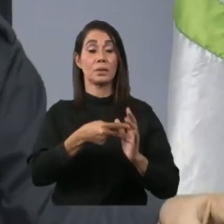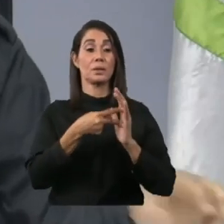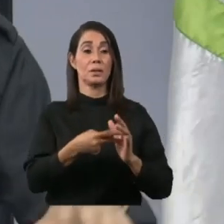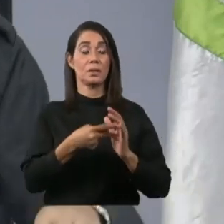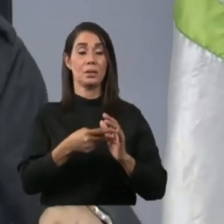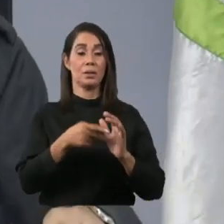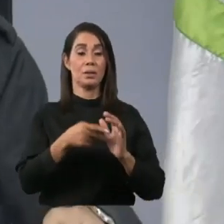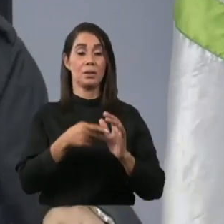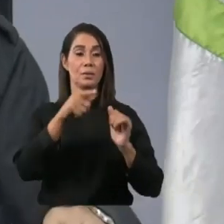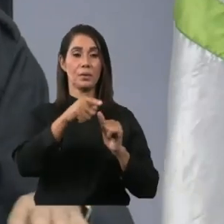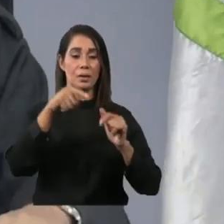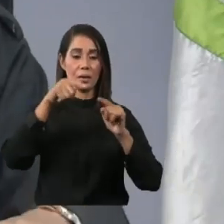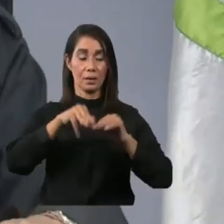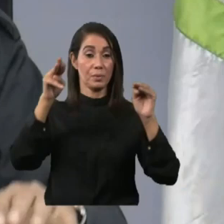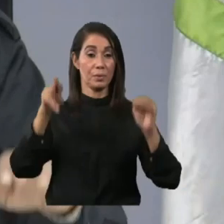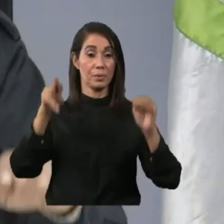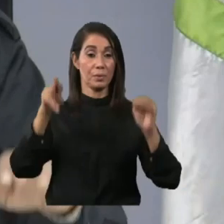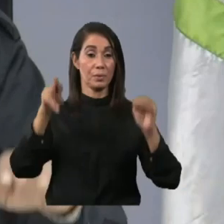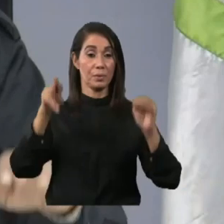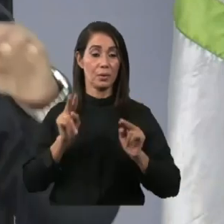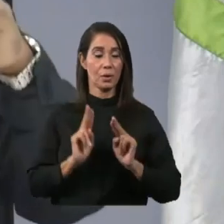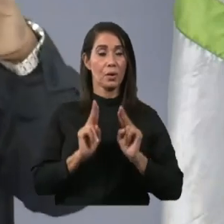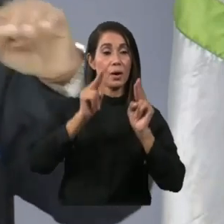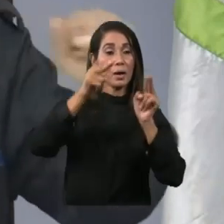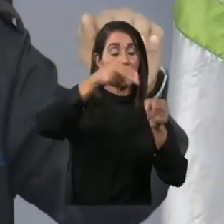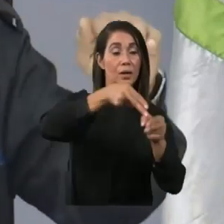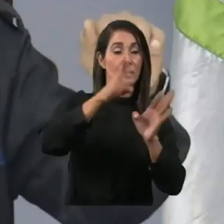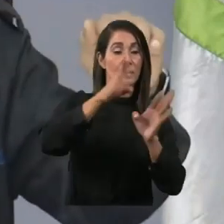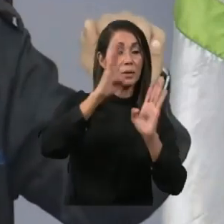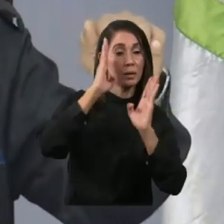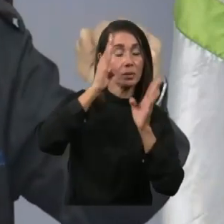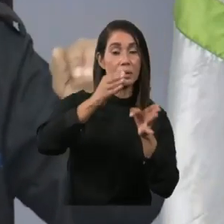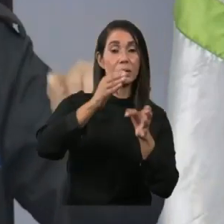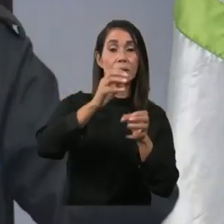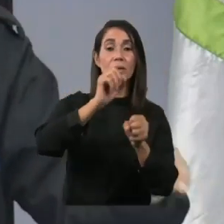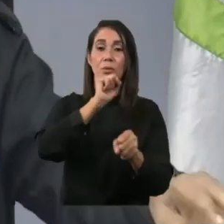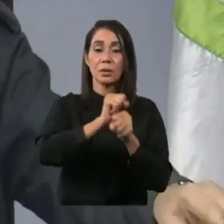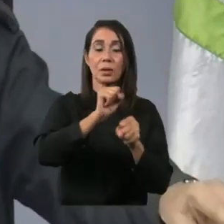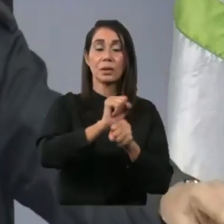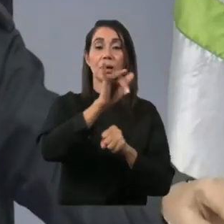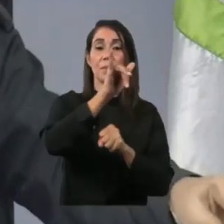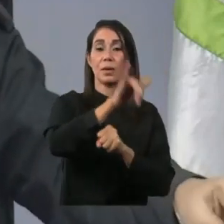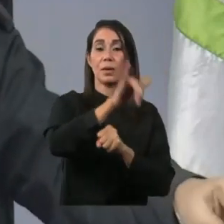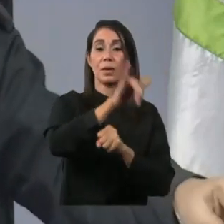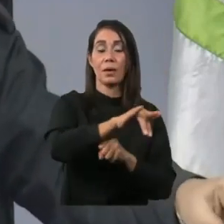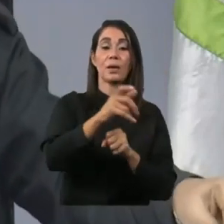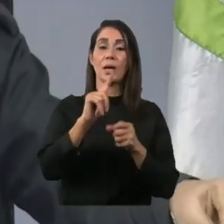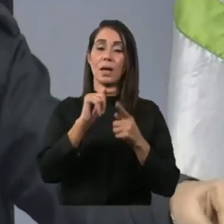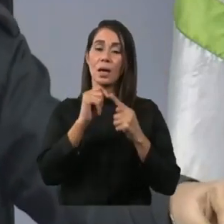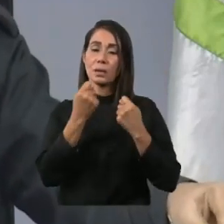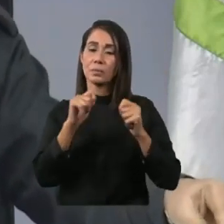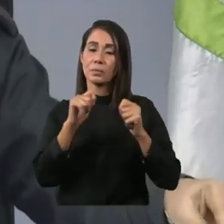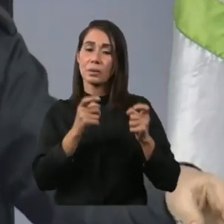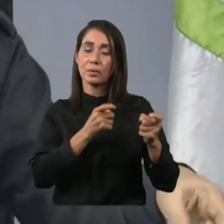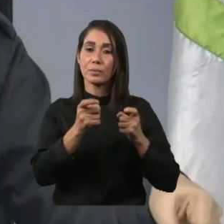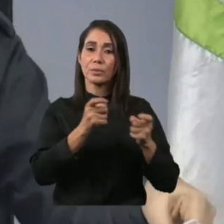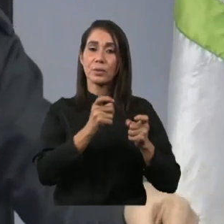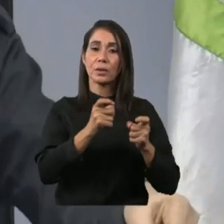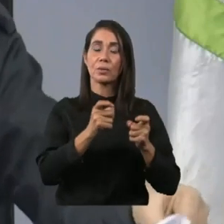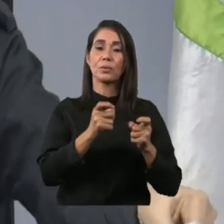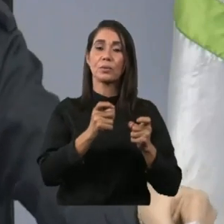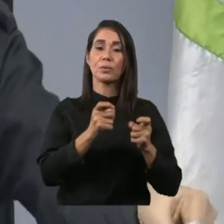cualquier otra cosa que era estabilizar por lo menos la provincia en un punto en el cual